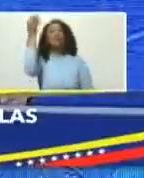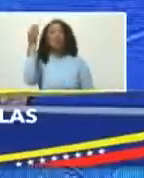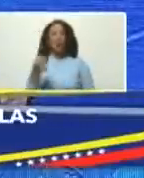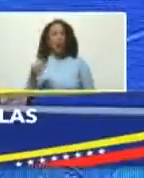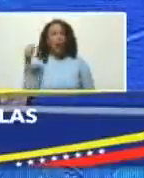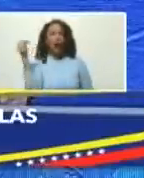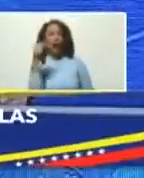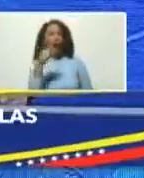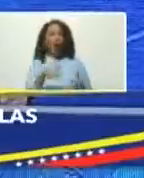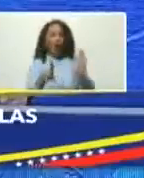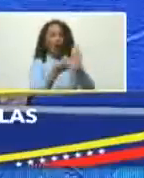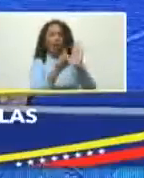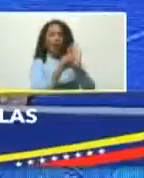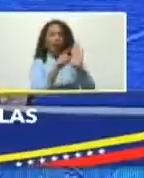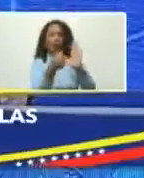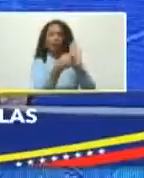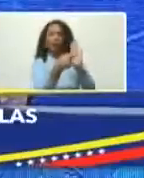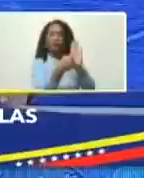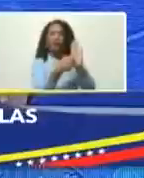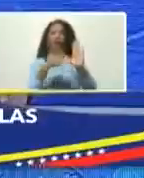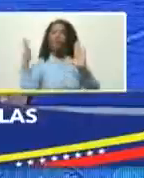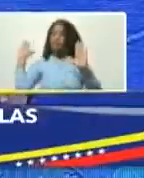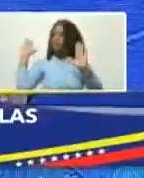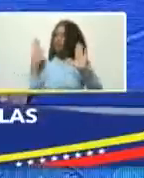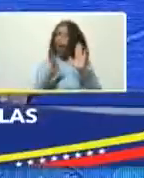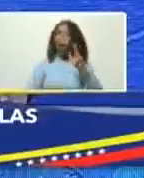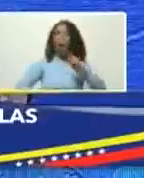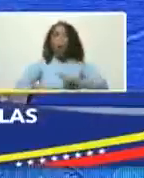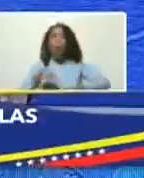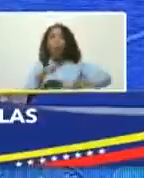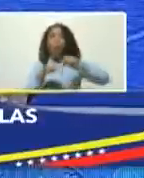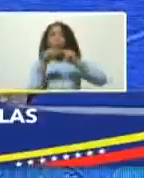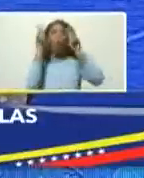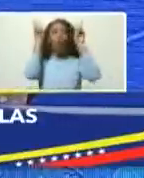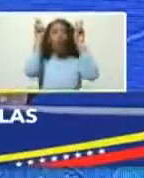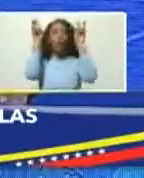ley viene a construir nuevos motores